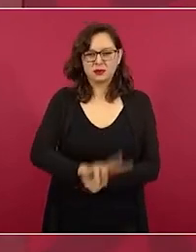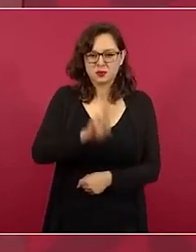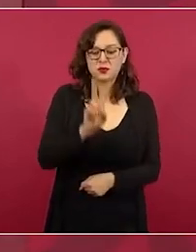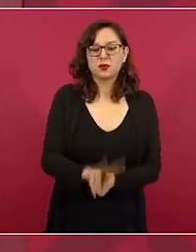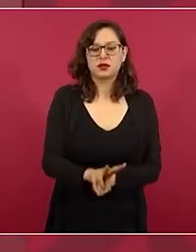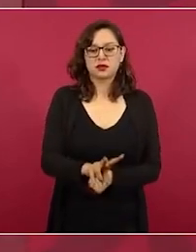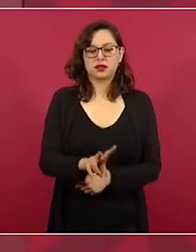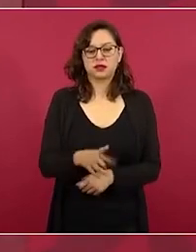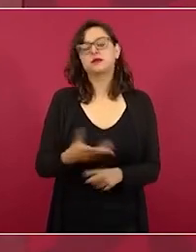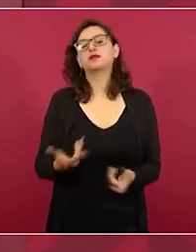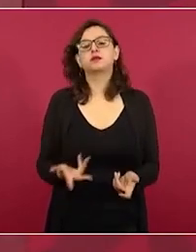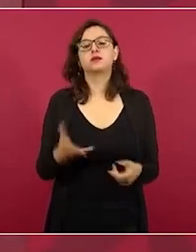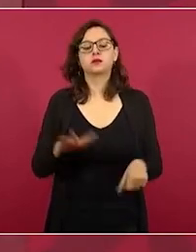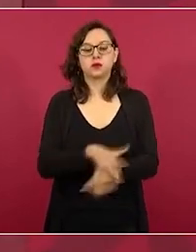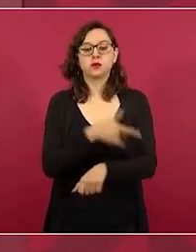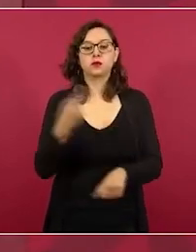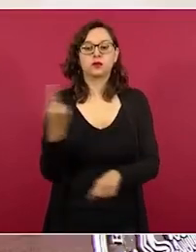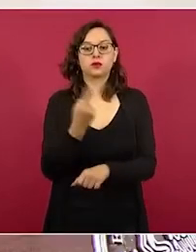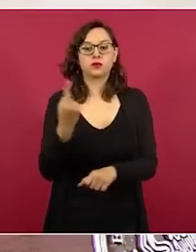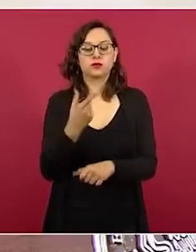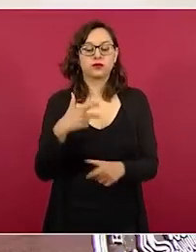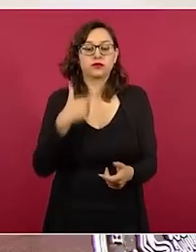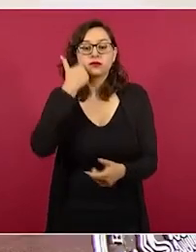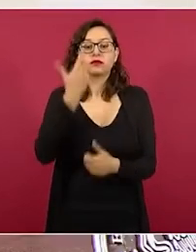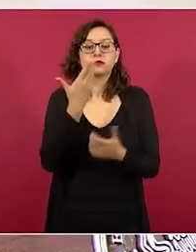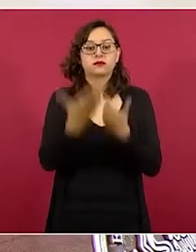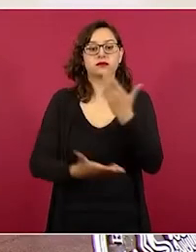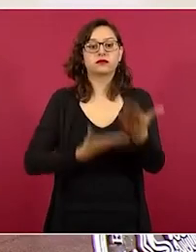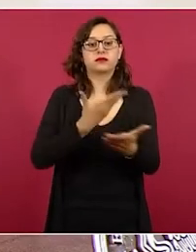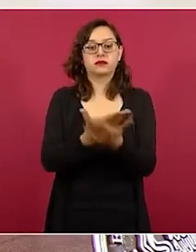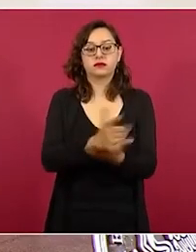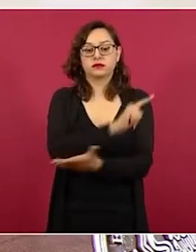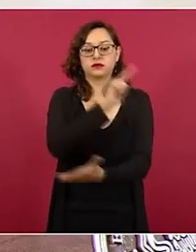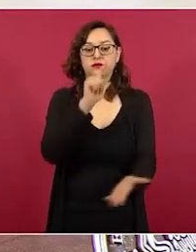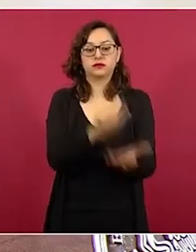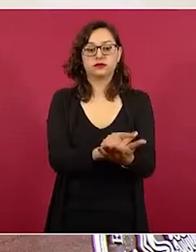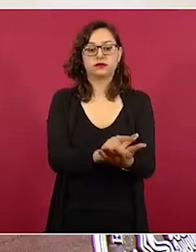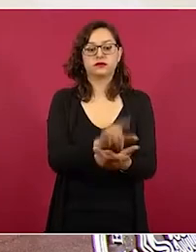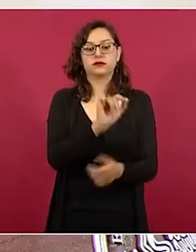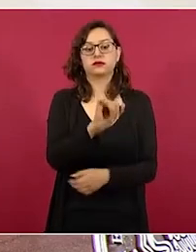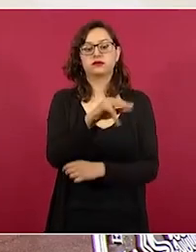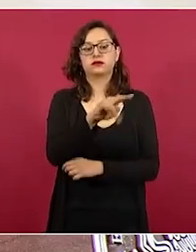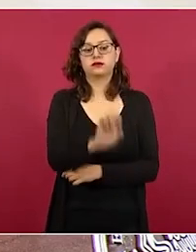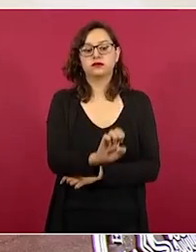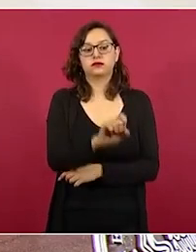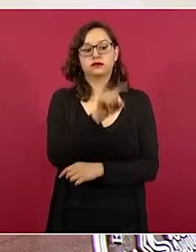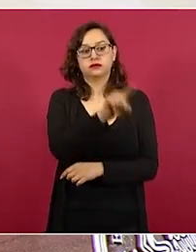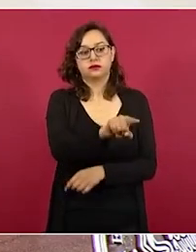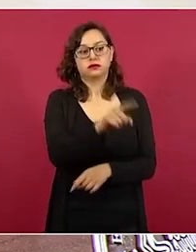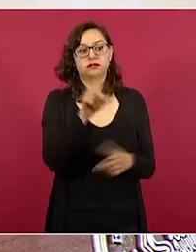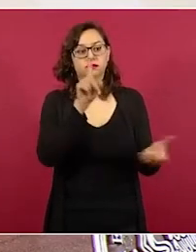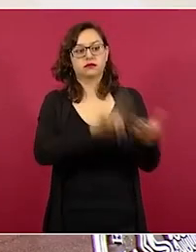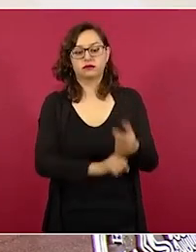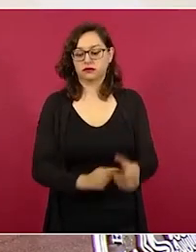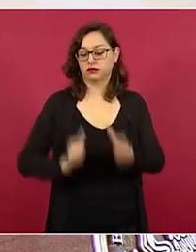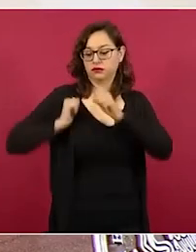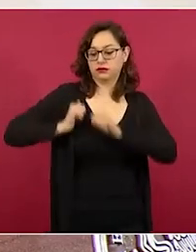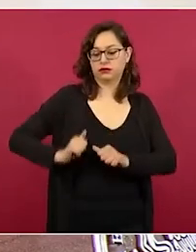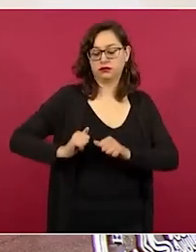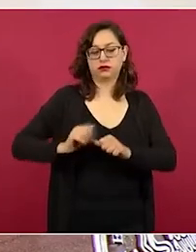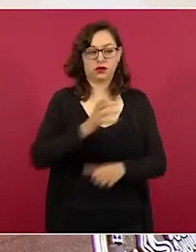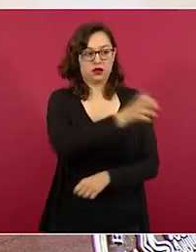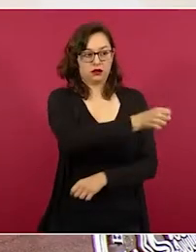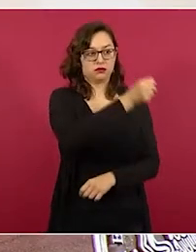haber una elección si se aprueba la iniciativa que vamos a enviar, para que